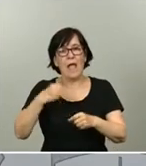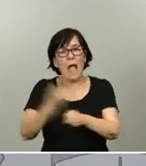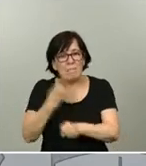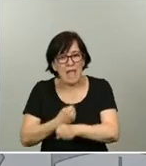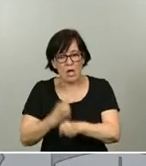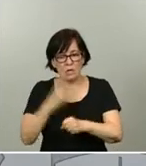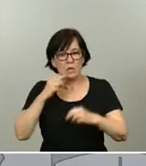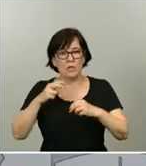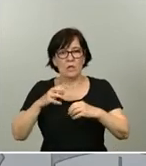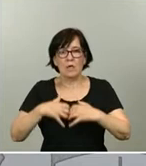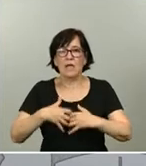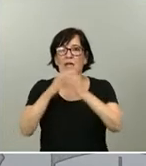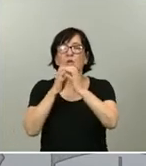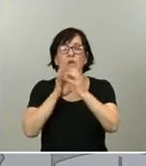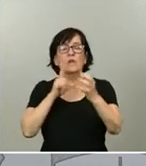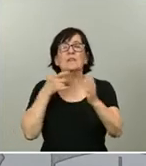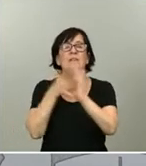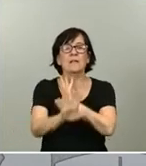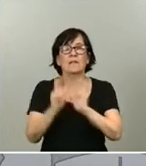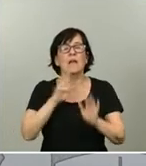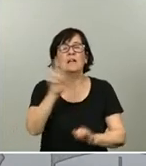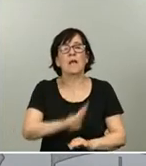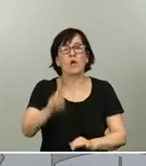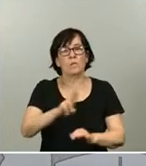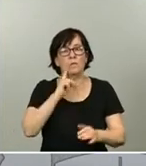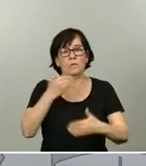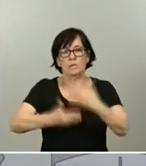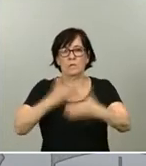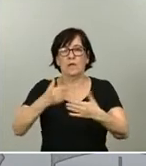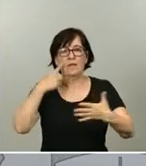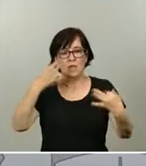equivale a la recuperación de la seguridad en que nuestra economía